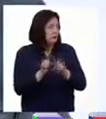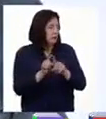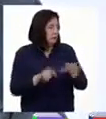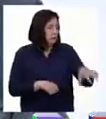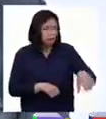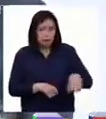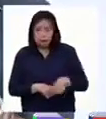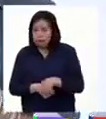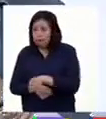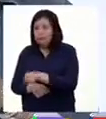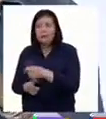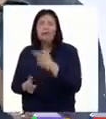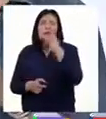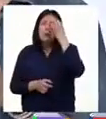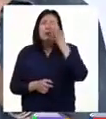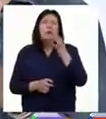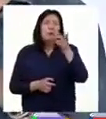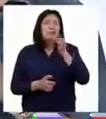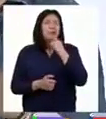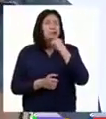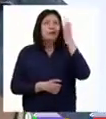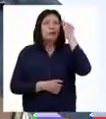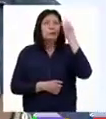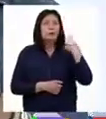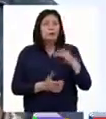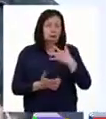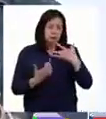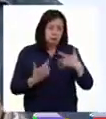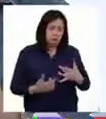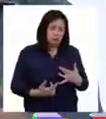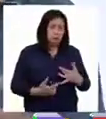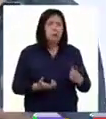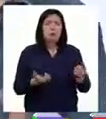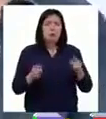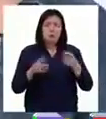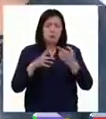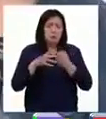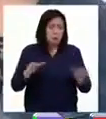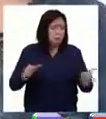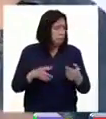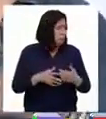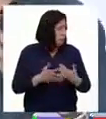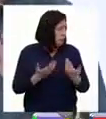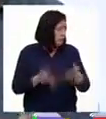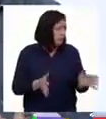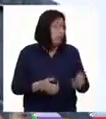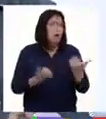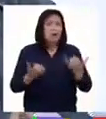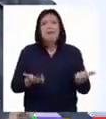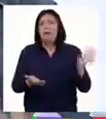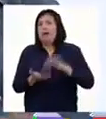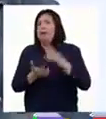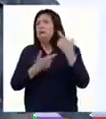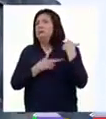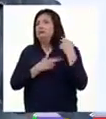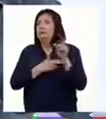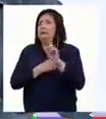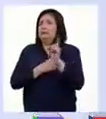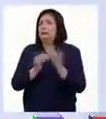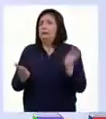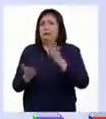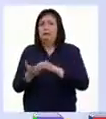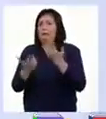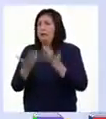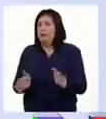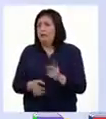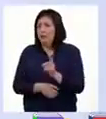sacarlo a pasear. Creo que a partir de esa experiencia tan triste que tuvimos cuando se perdió, ahora somos más responsables para evitar que pase lo